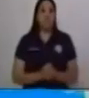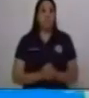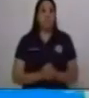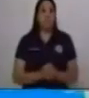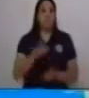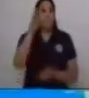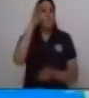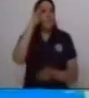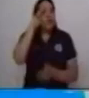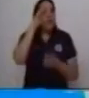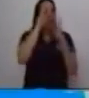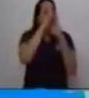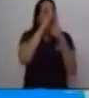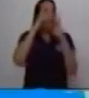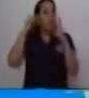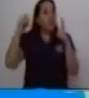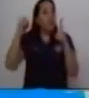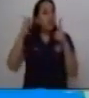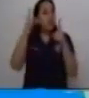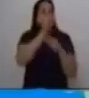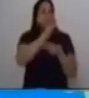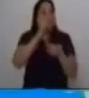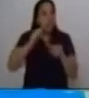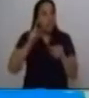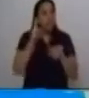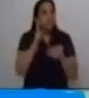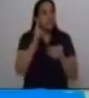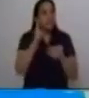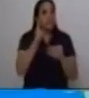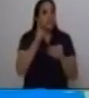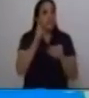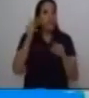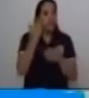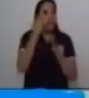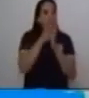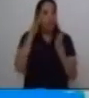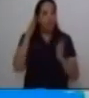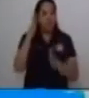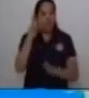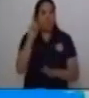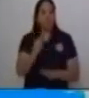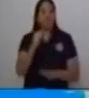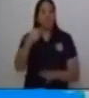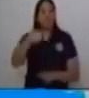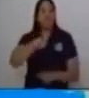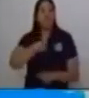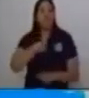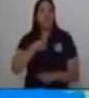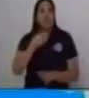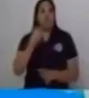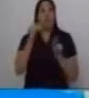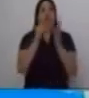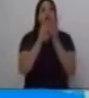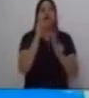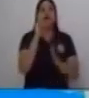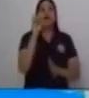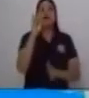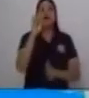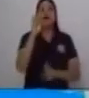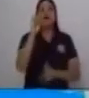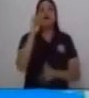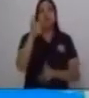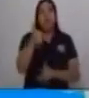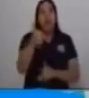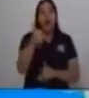recuerda que las oraciones se escriben con mayúscula al inicio y punto al final si ves este es nuestro otro nexo